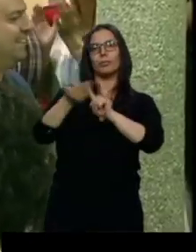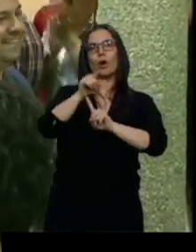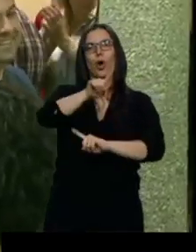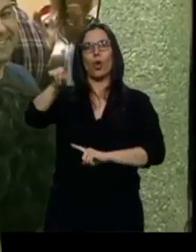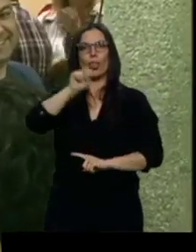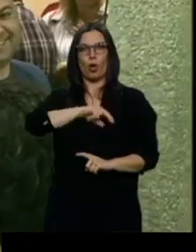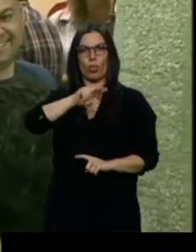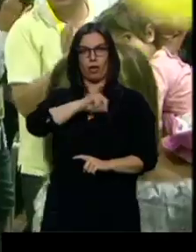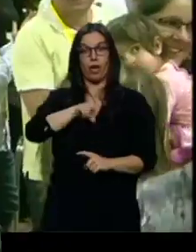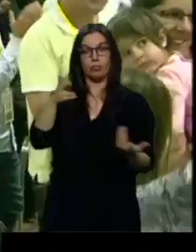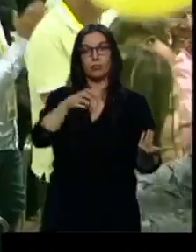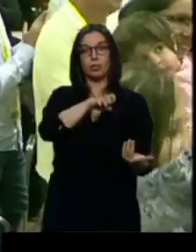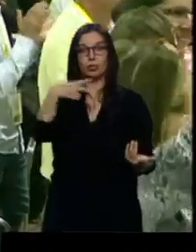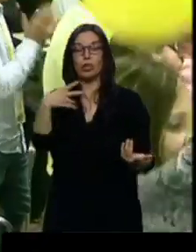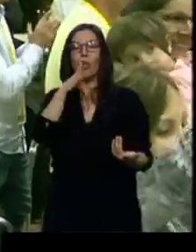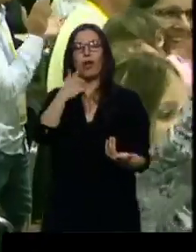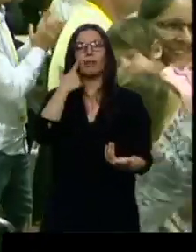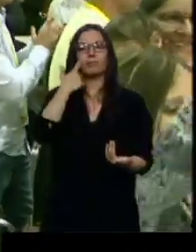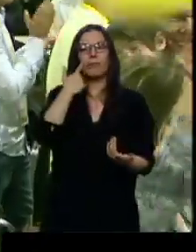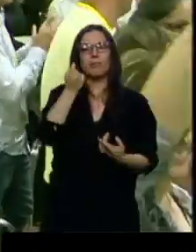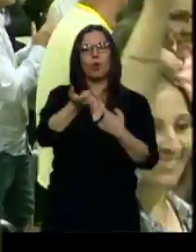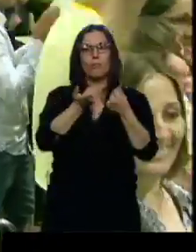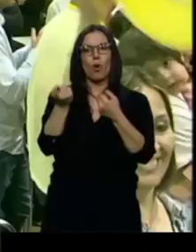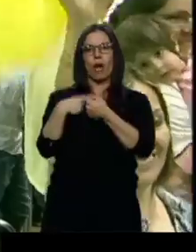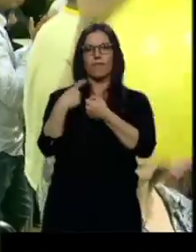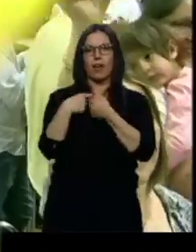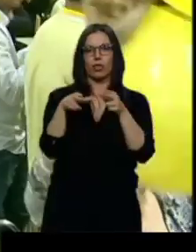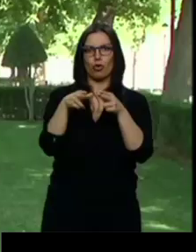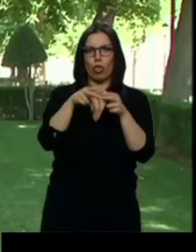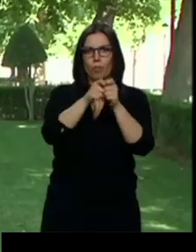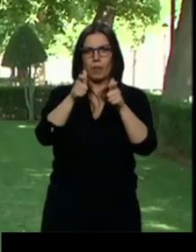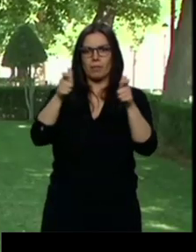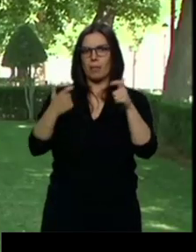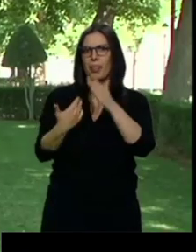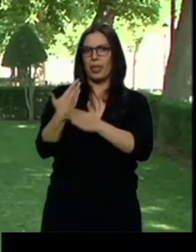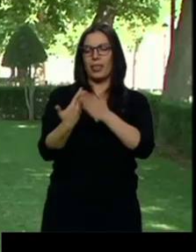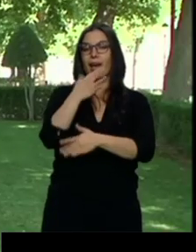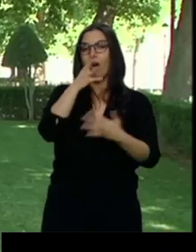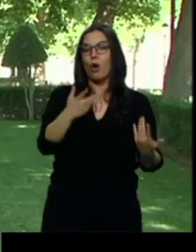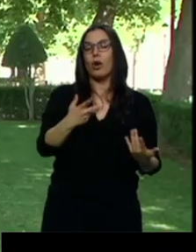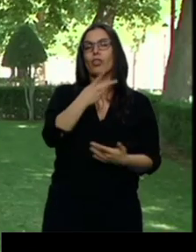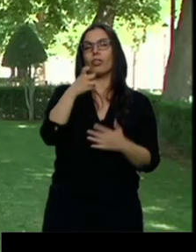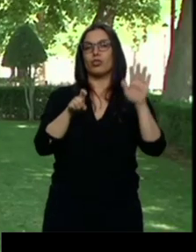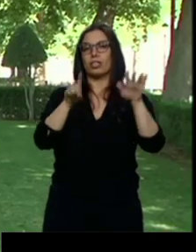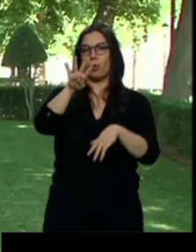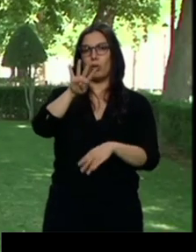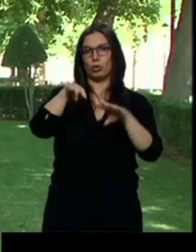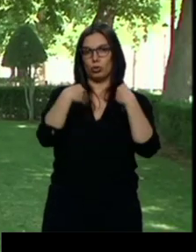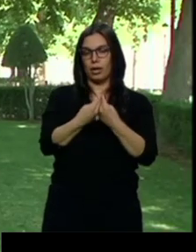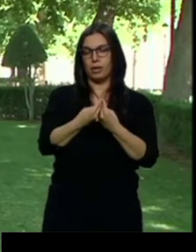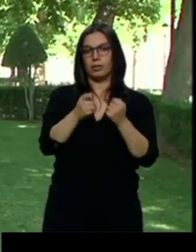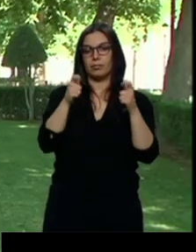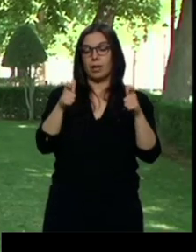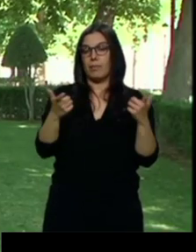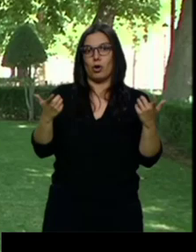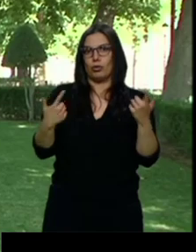resultado ahora están viendo cómo aumentan los afiliados día a día. Estamos ahora mismo por 264 en total y es que de manera diaria